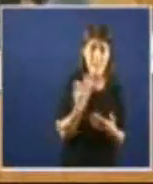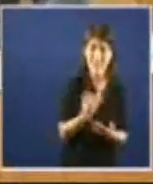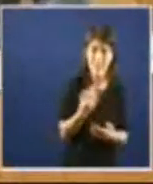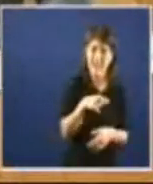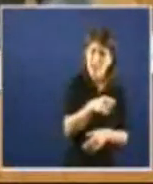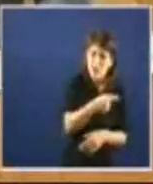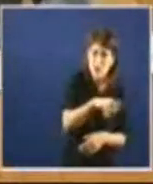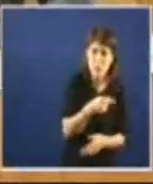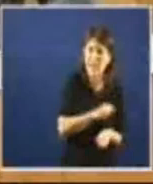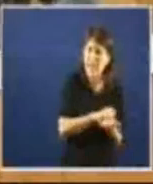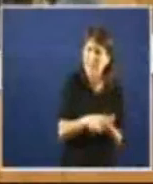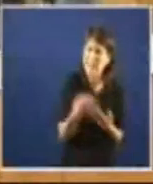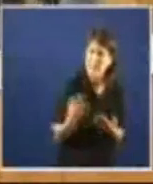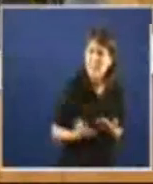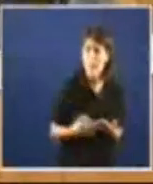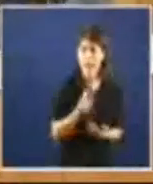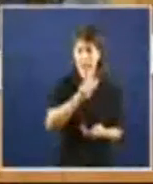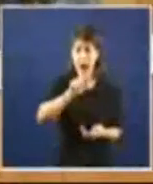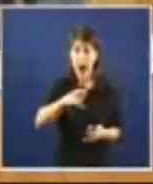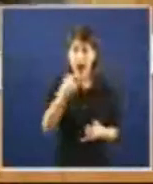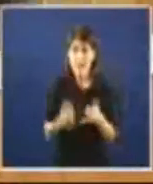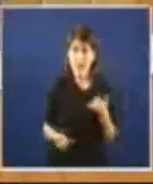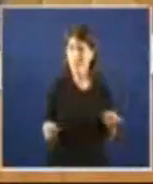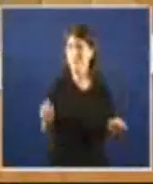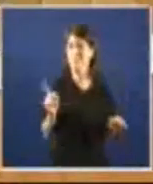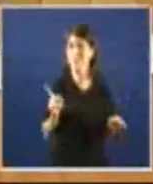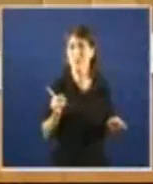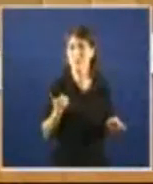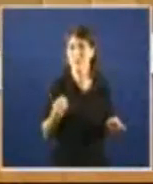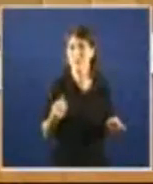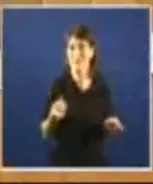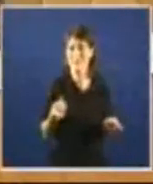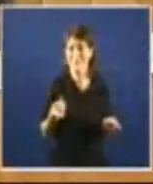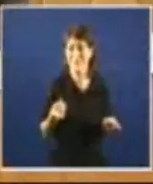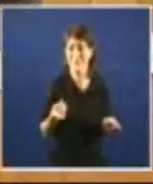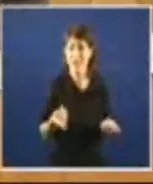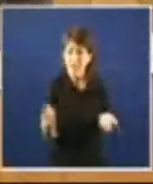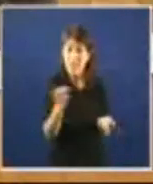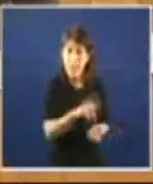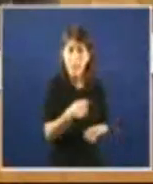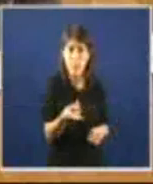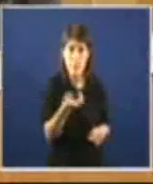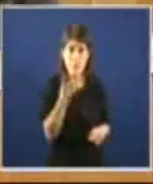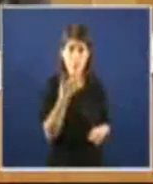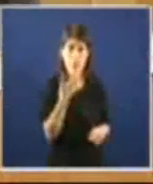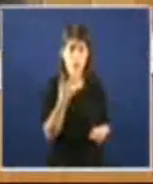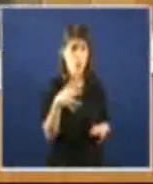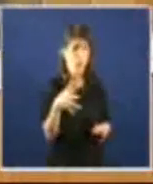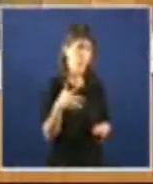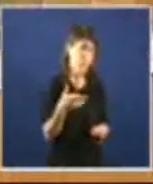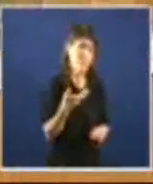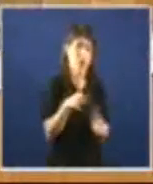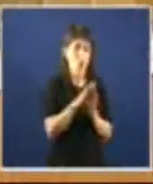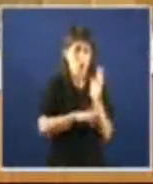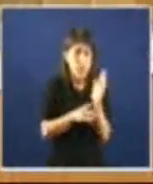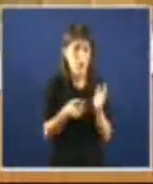e deberían ser finanzados congresos fiscais progresivos e non regresivos e facelo precisamente cando deterioro as condicións de ingresos e de